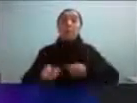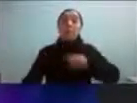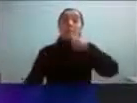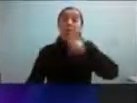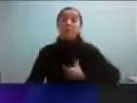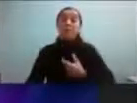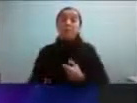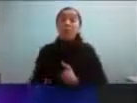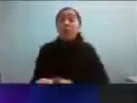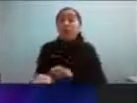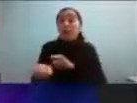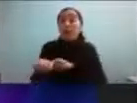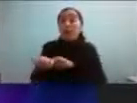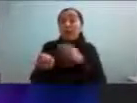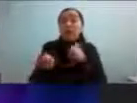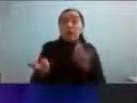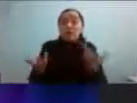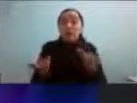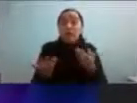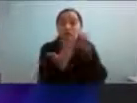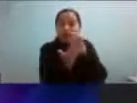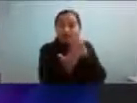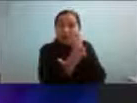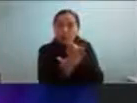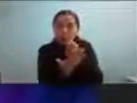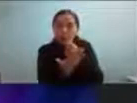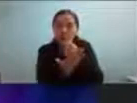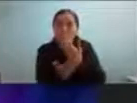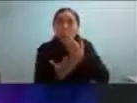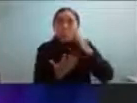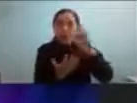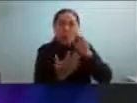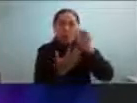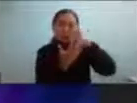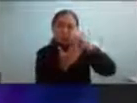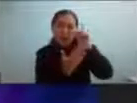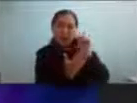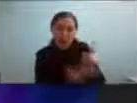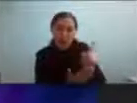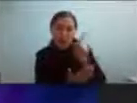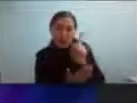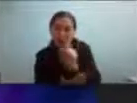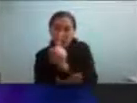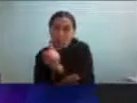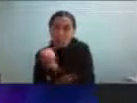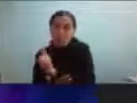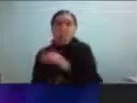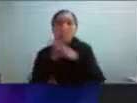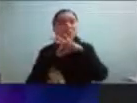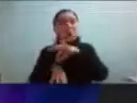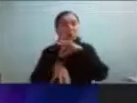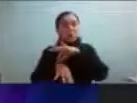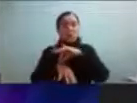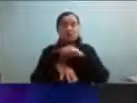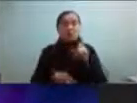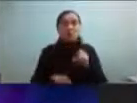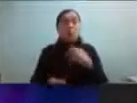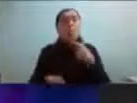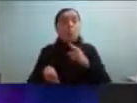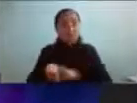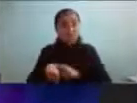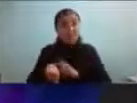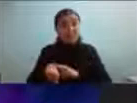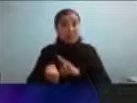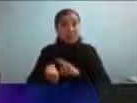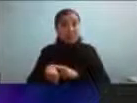instrumentos deben ajustarse a la mejor evaluación posible para cada individuo es un diagnóstico clínico lleva tiempo y requiere